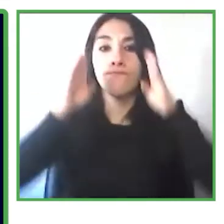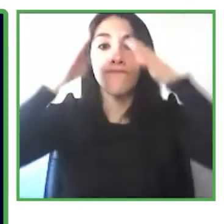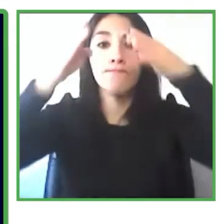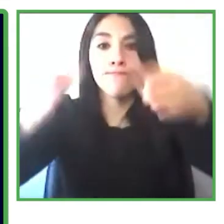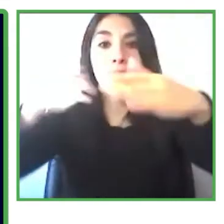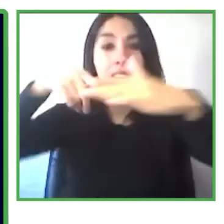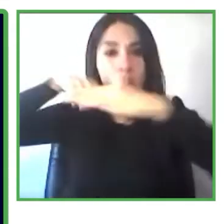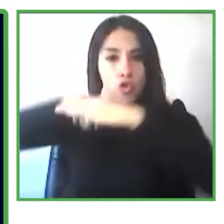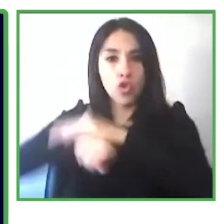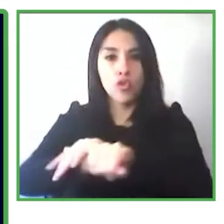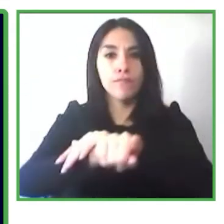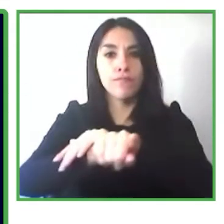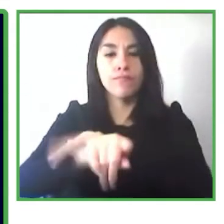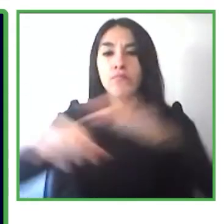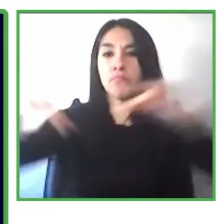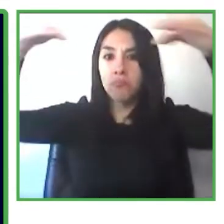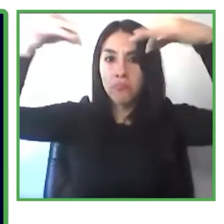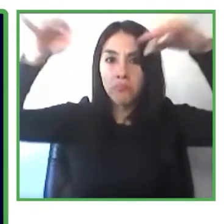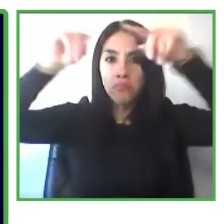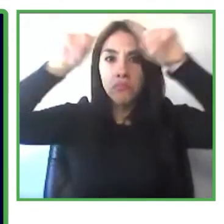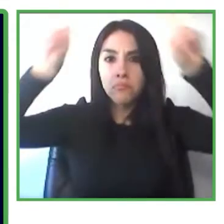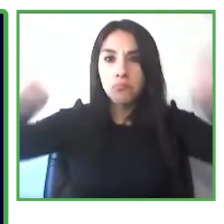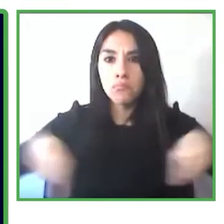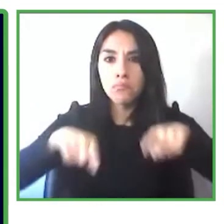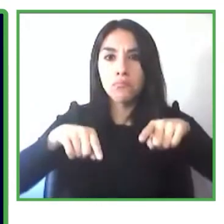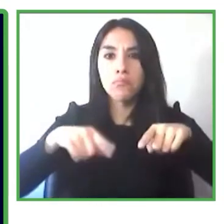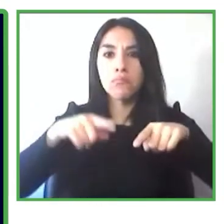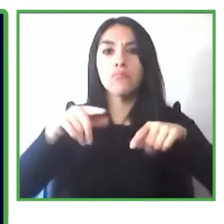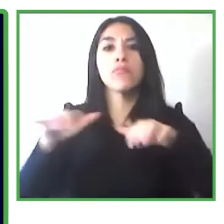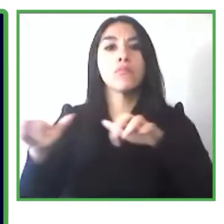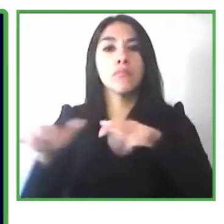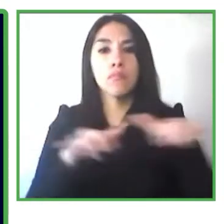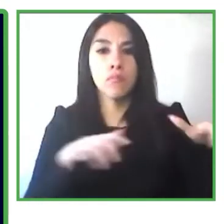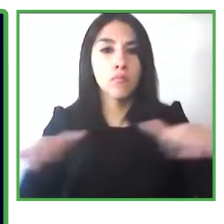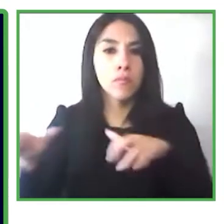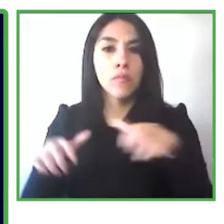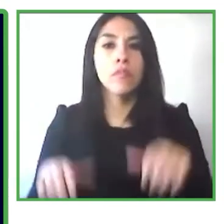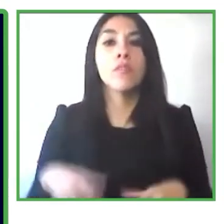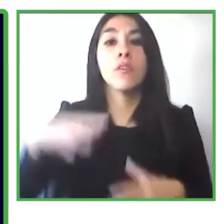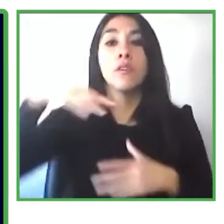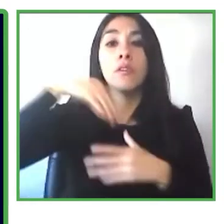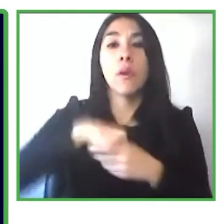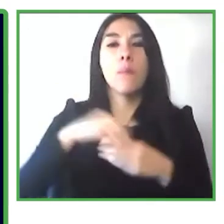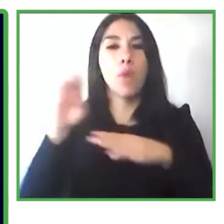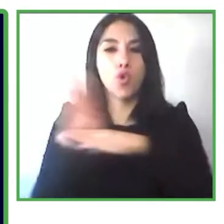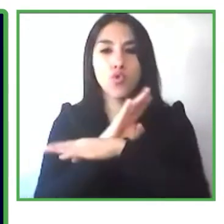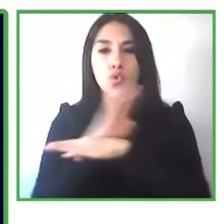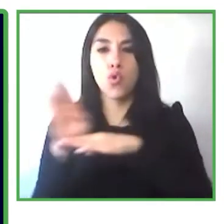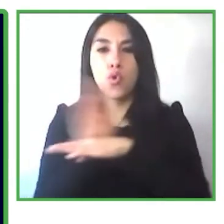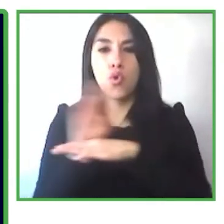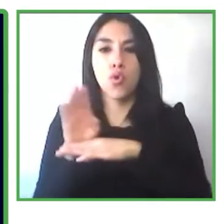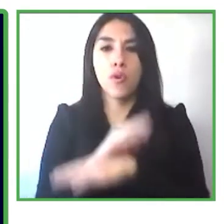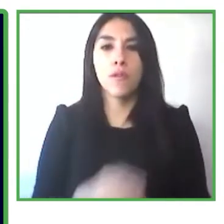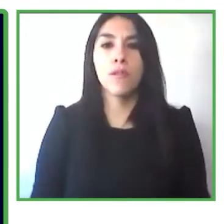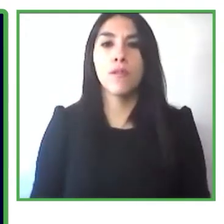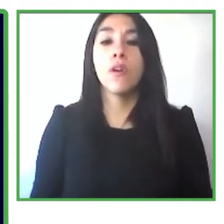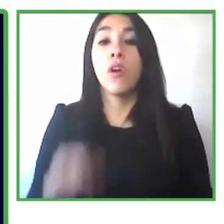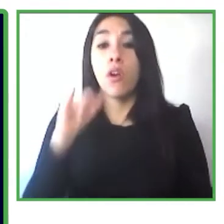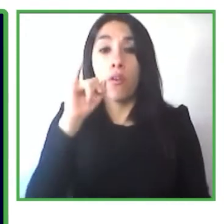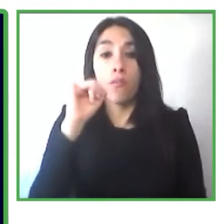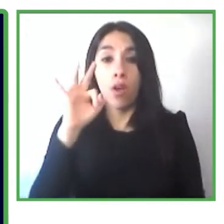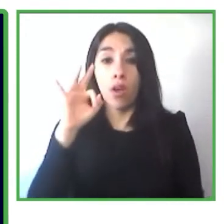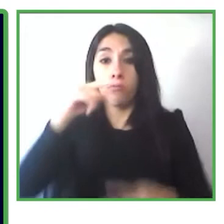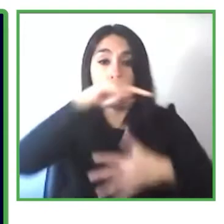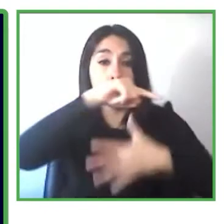organización Finalmente una vez que obtengan la certificación en todas las categorías las empresas